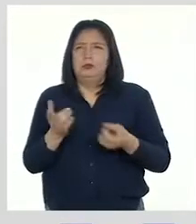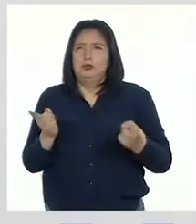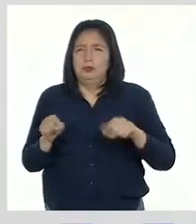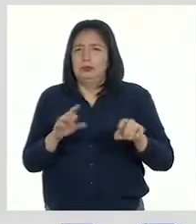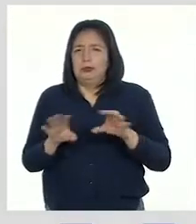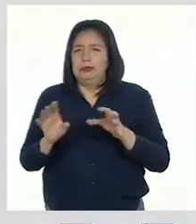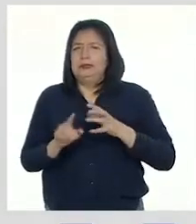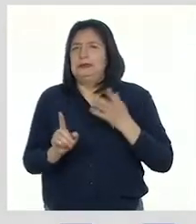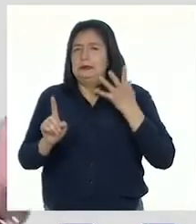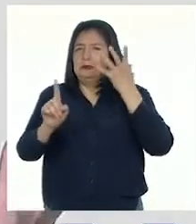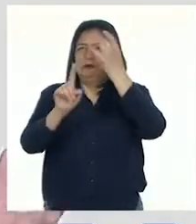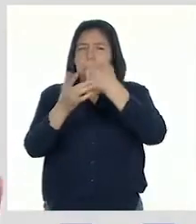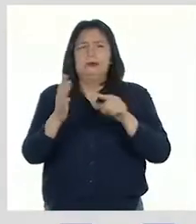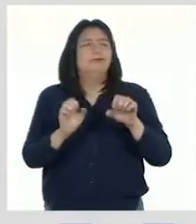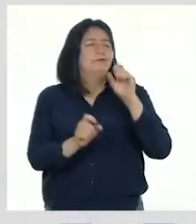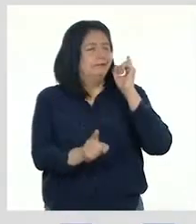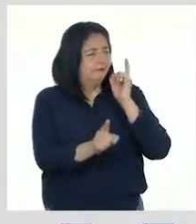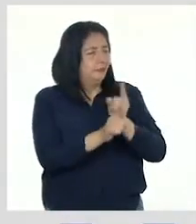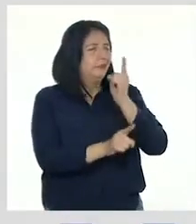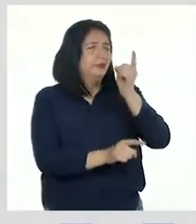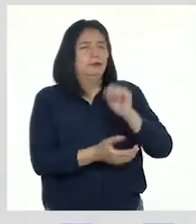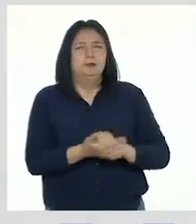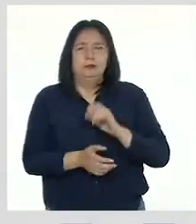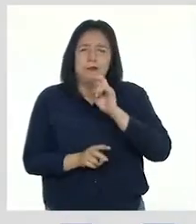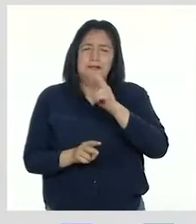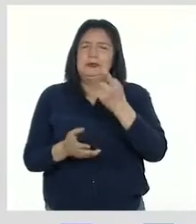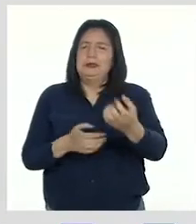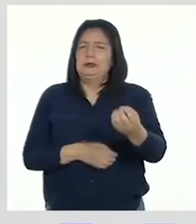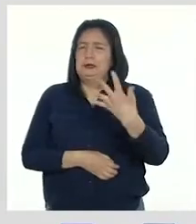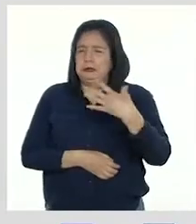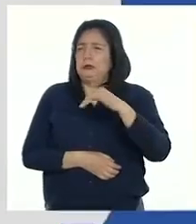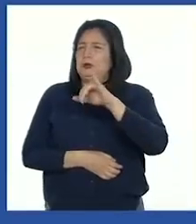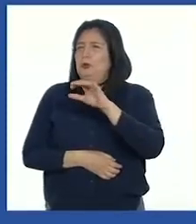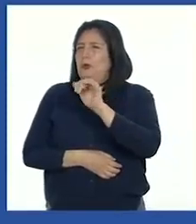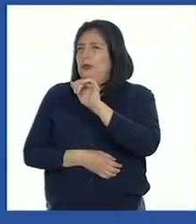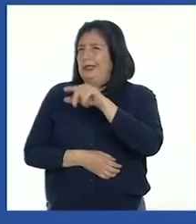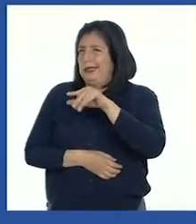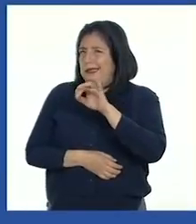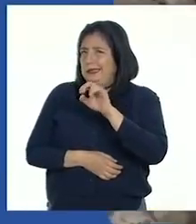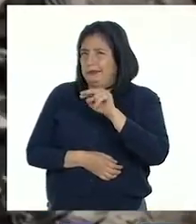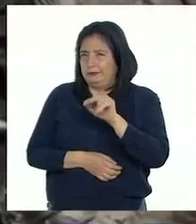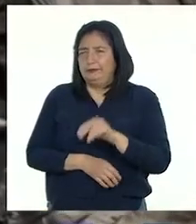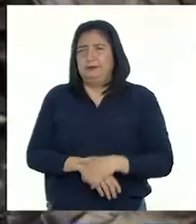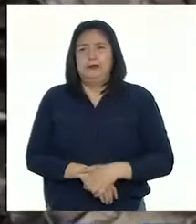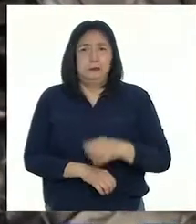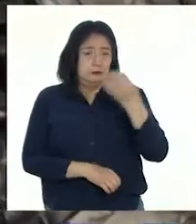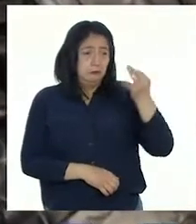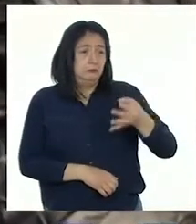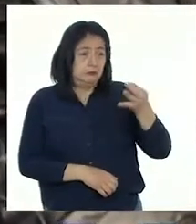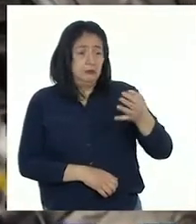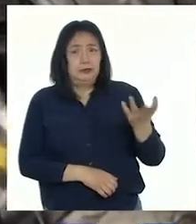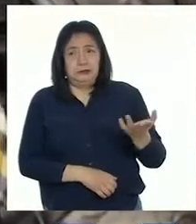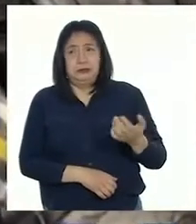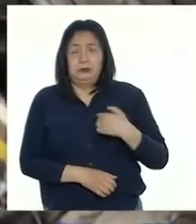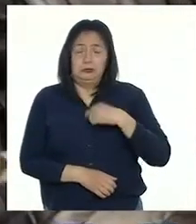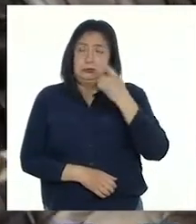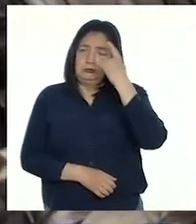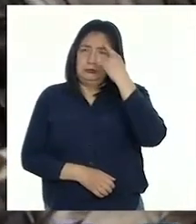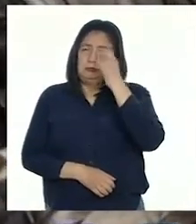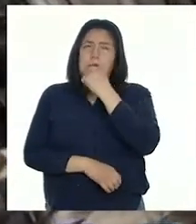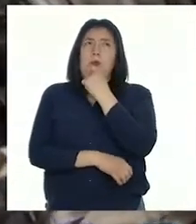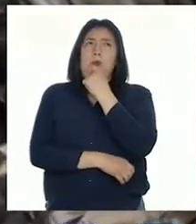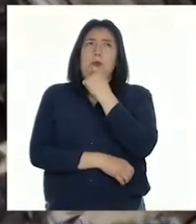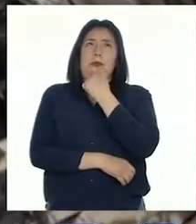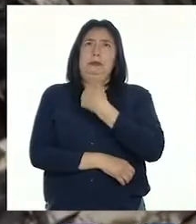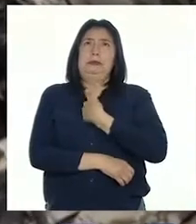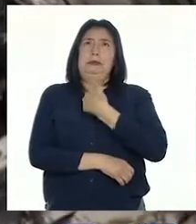de realizar el reto. ¡Exacto! ¡Vamos a ver qué nos dijo Joaquín! ¡Es verdad! ¡No había pensado en